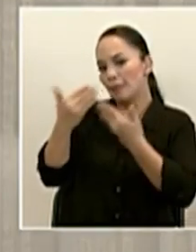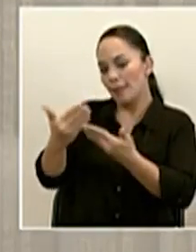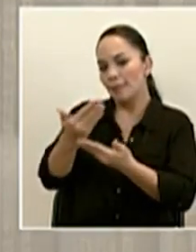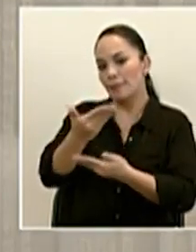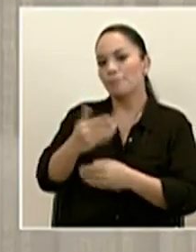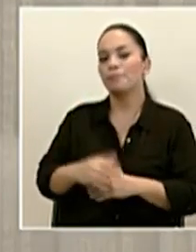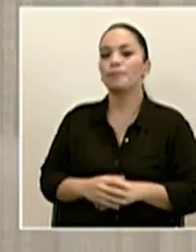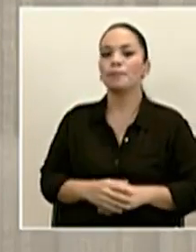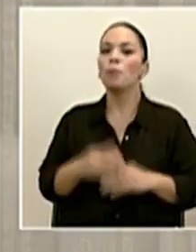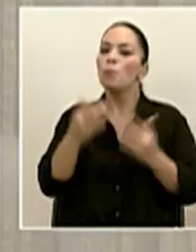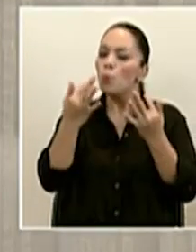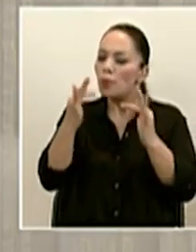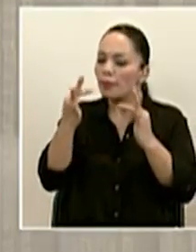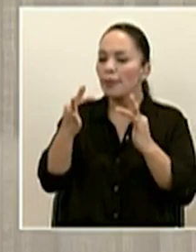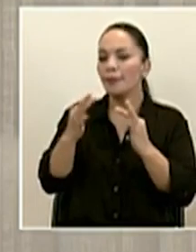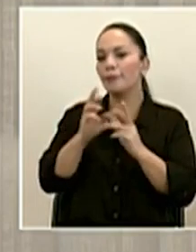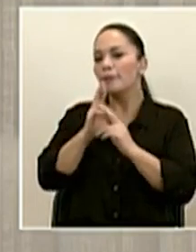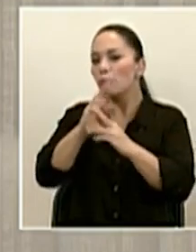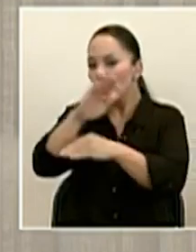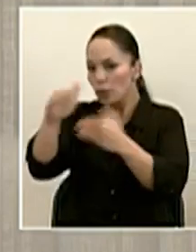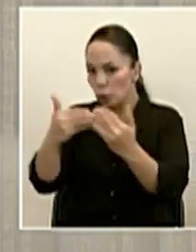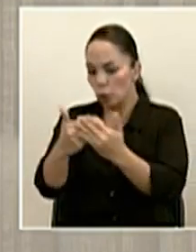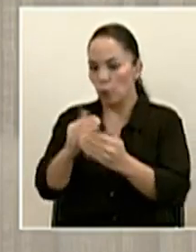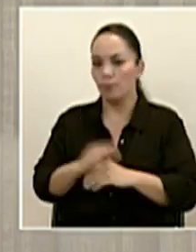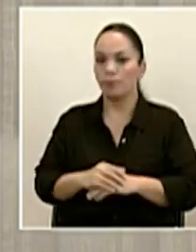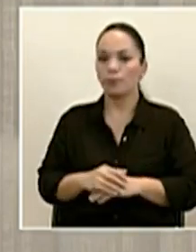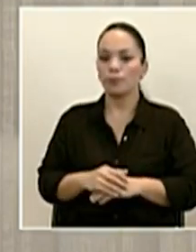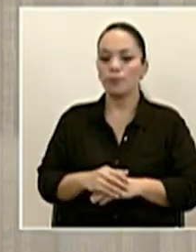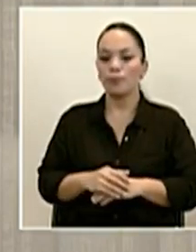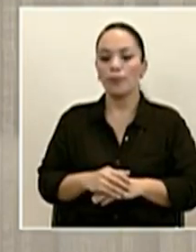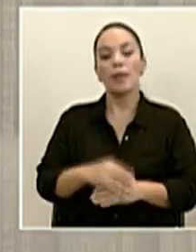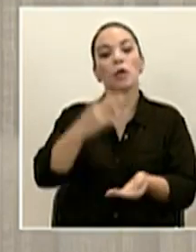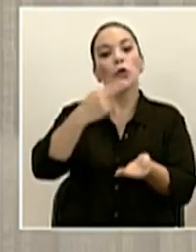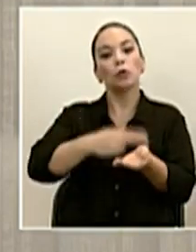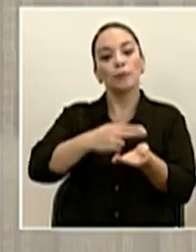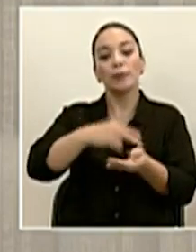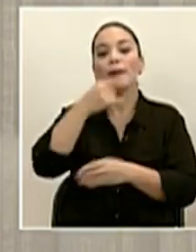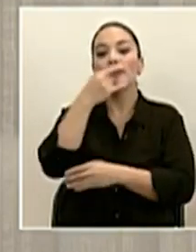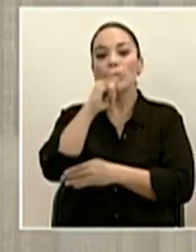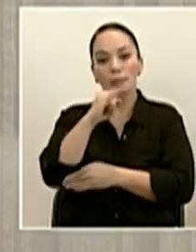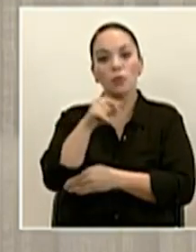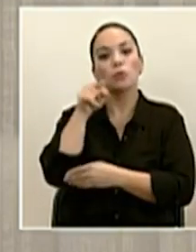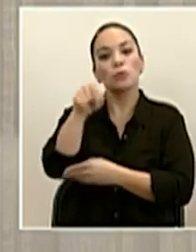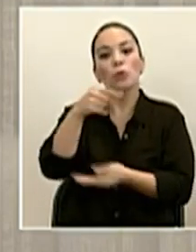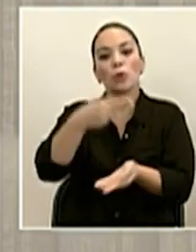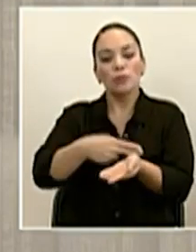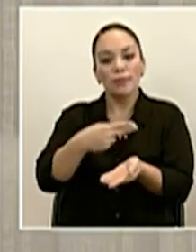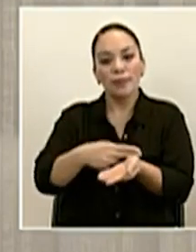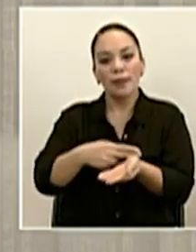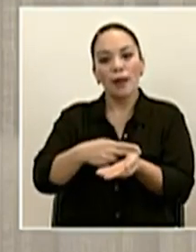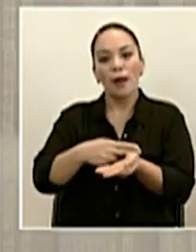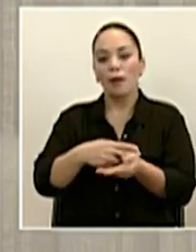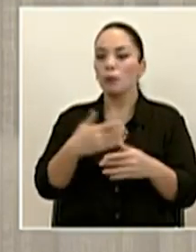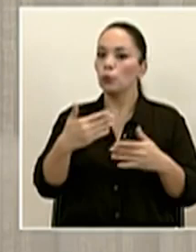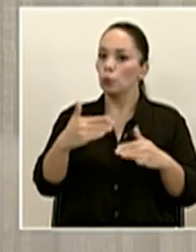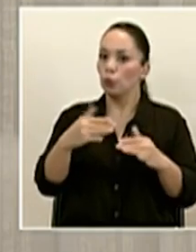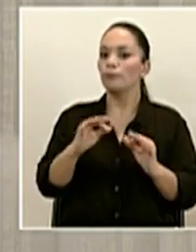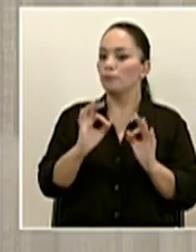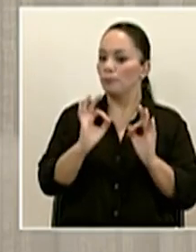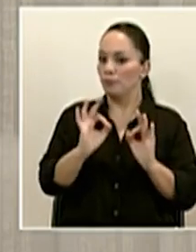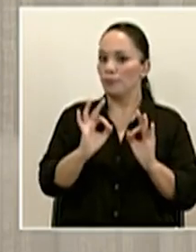Voy a tratar de abordar todas sus preguntas. El Hospital de Niños es un hospital de primera línea.